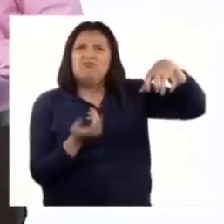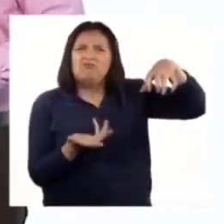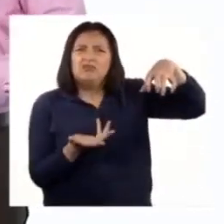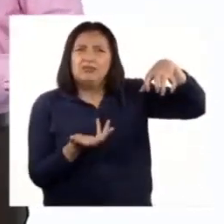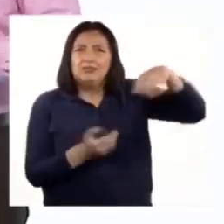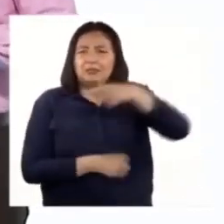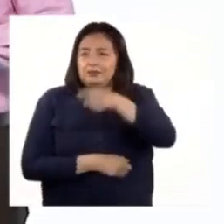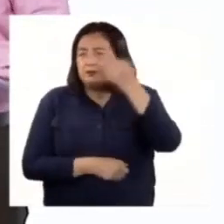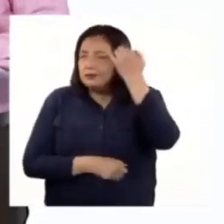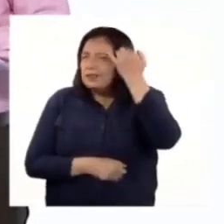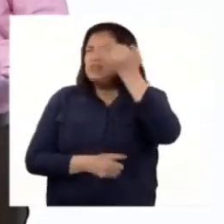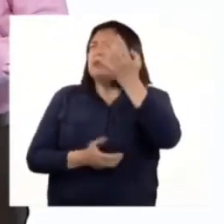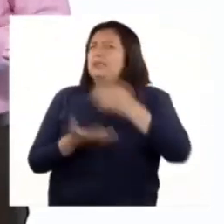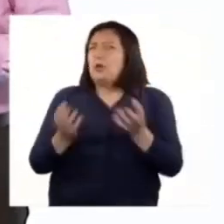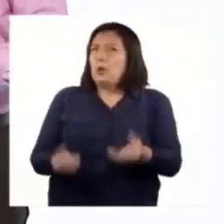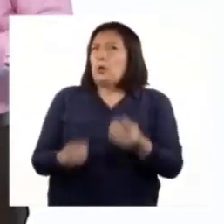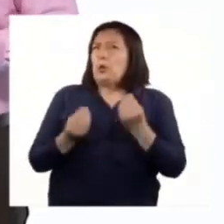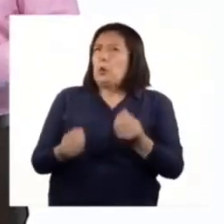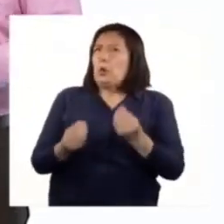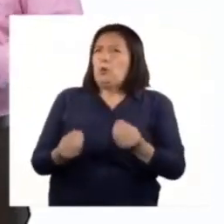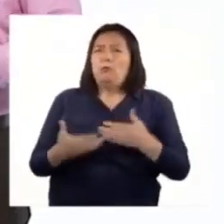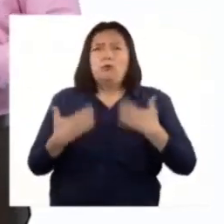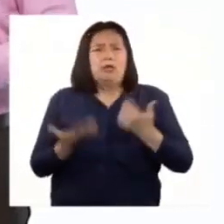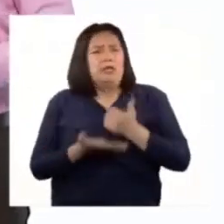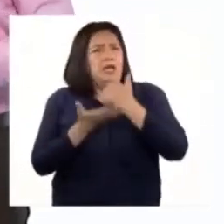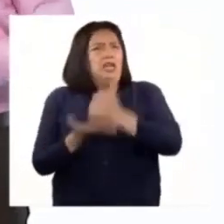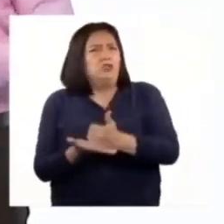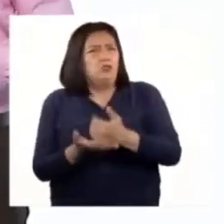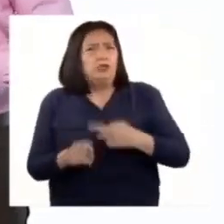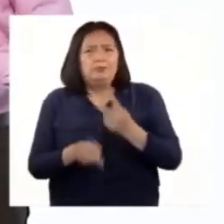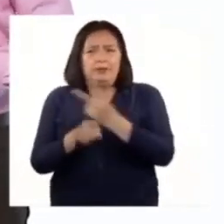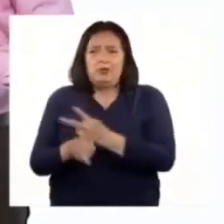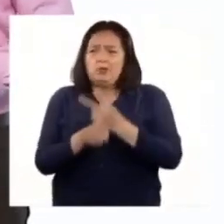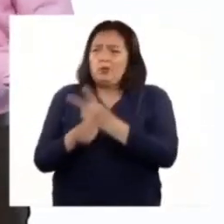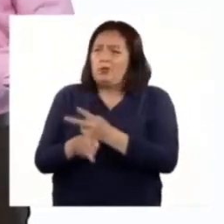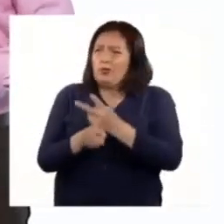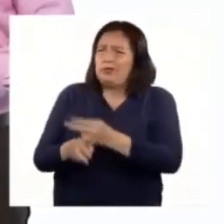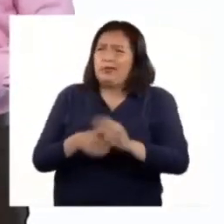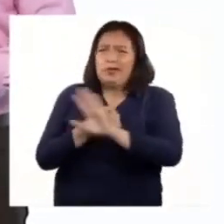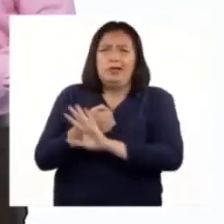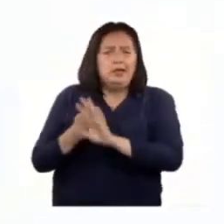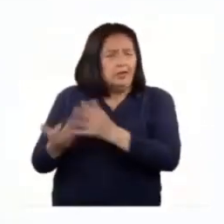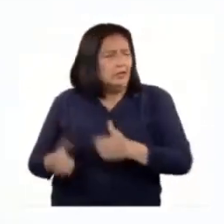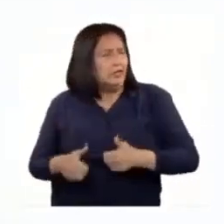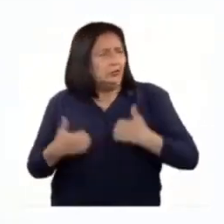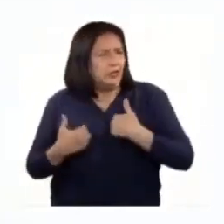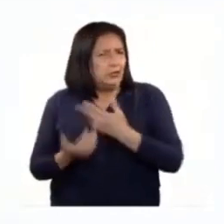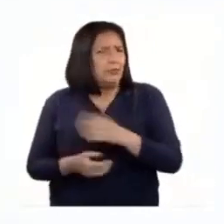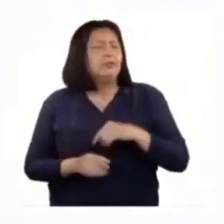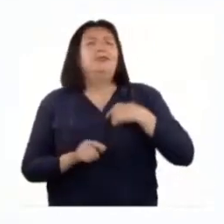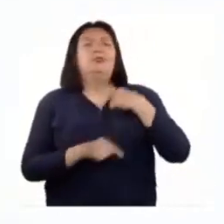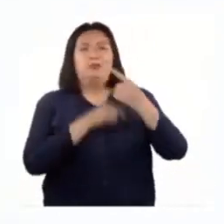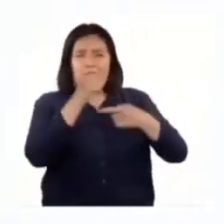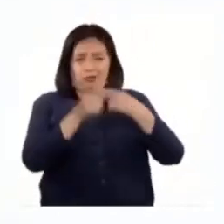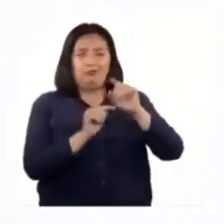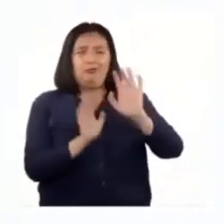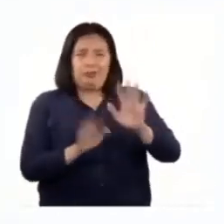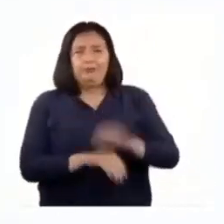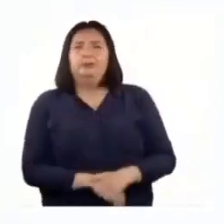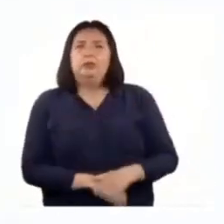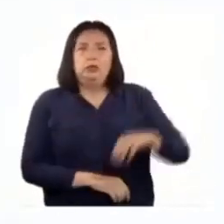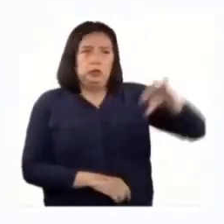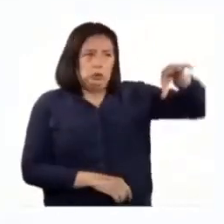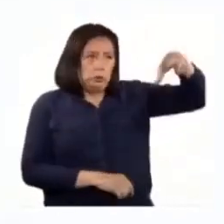¿Se imaginan de qué manera podría servir para la conservación de las especies? B. Les cuento un poco más.